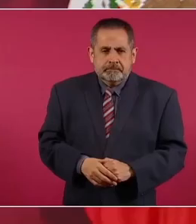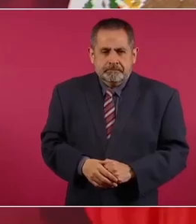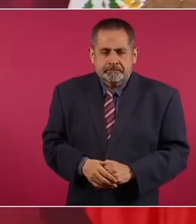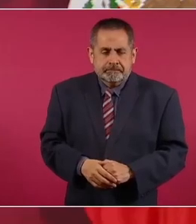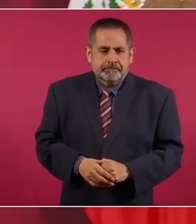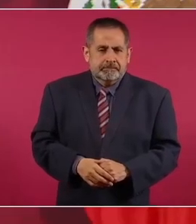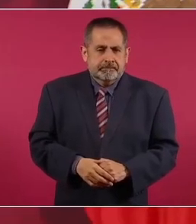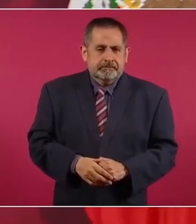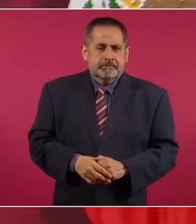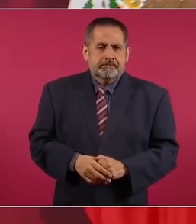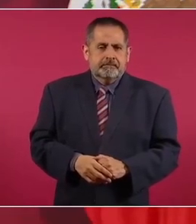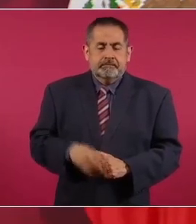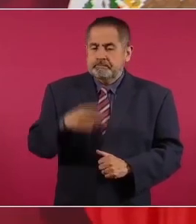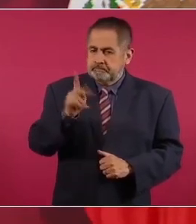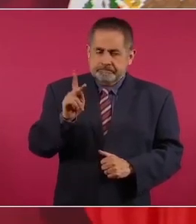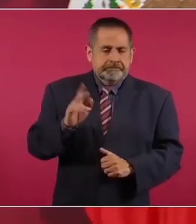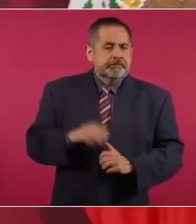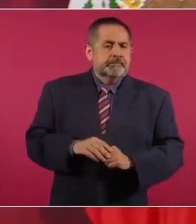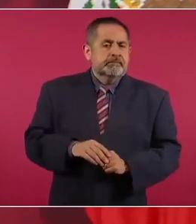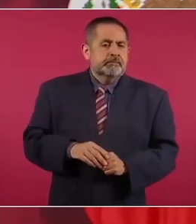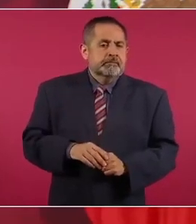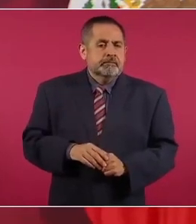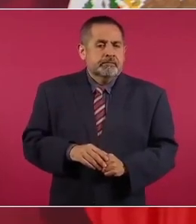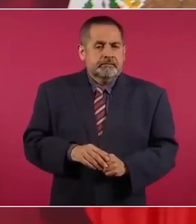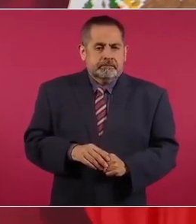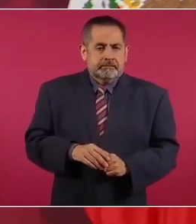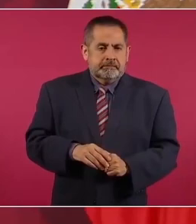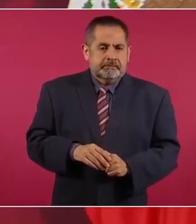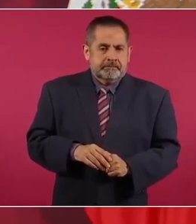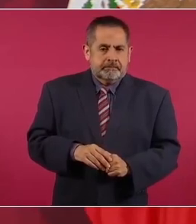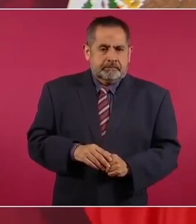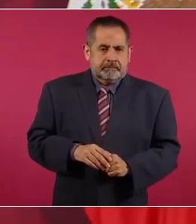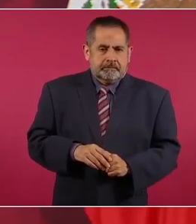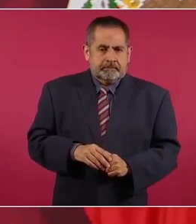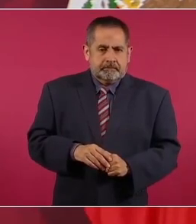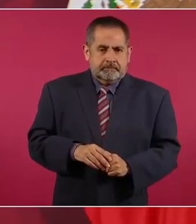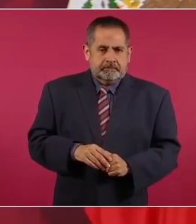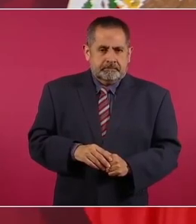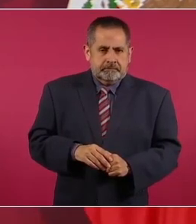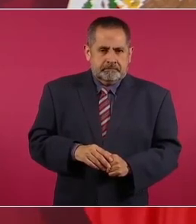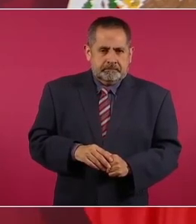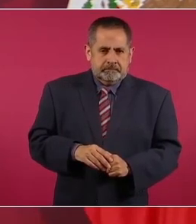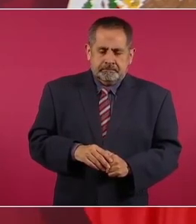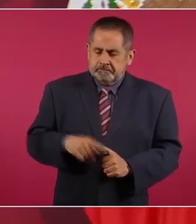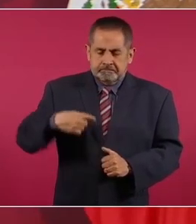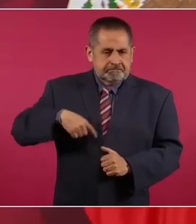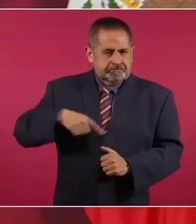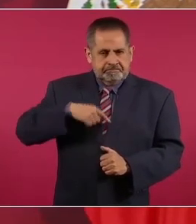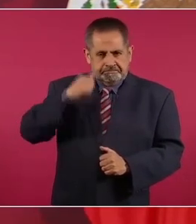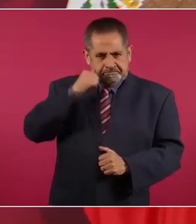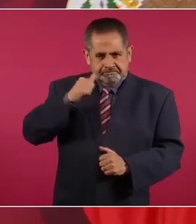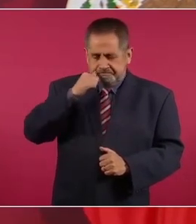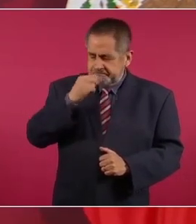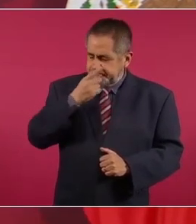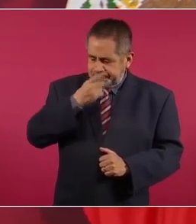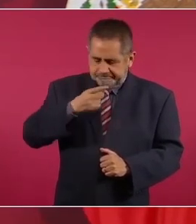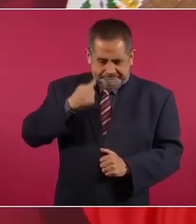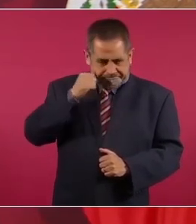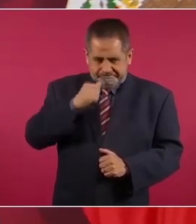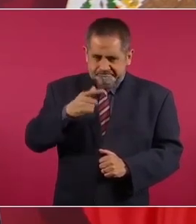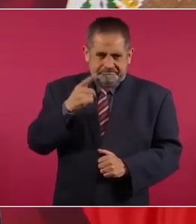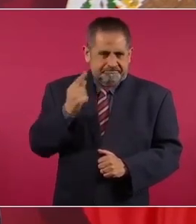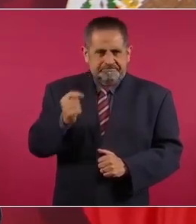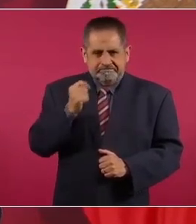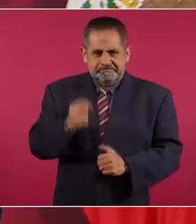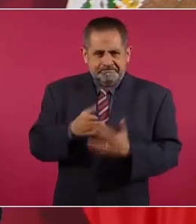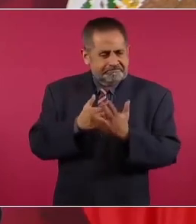Sin embargo, siempre dijimos vamos